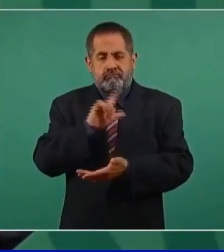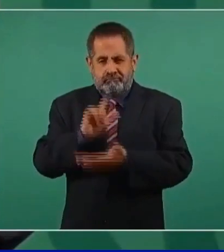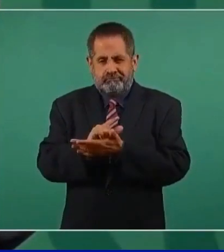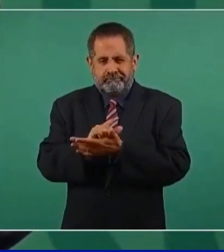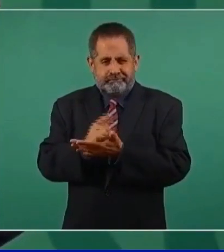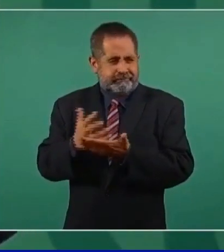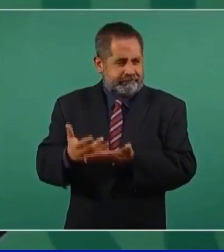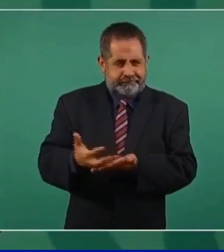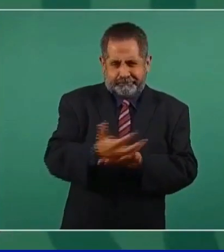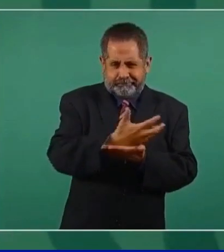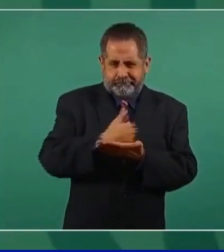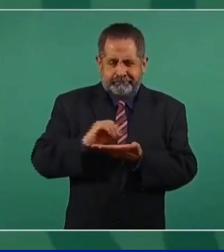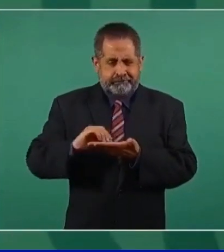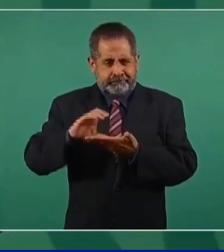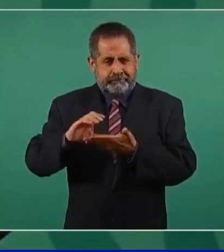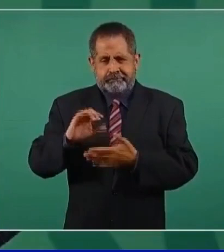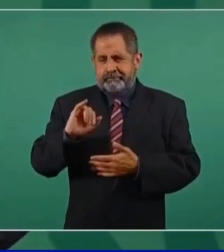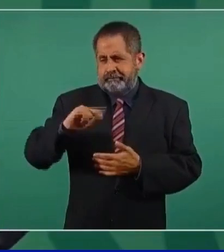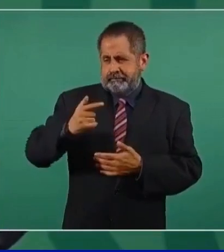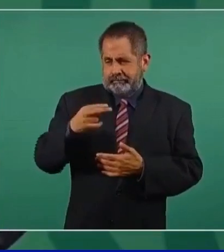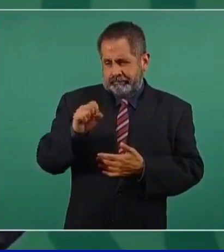para este año.